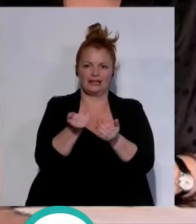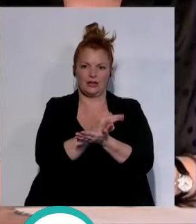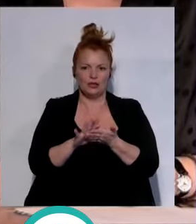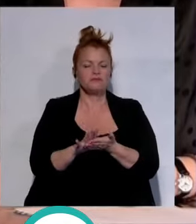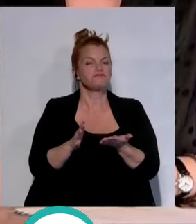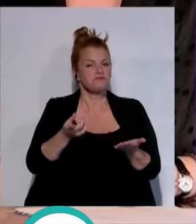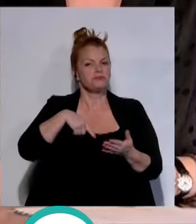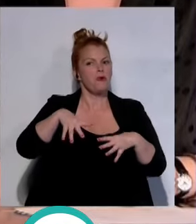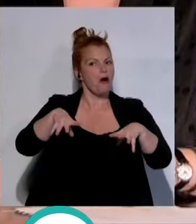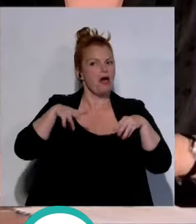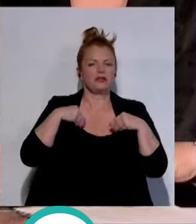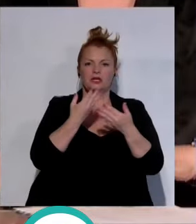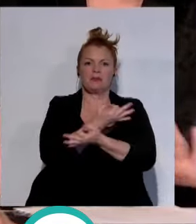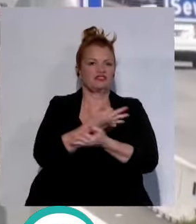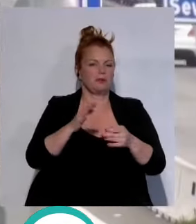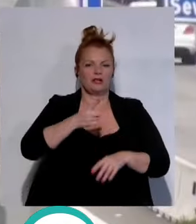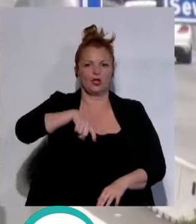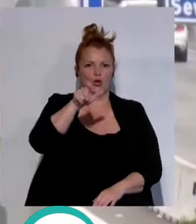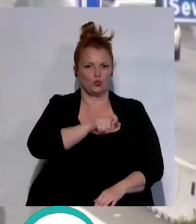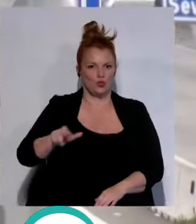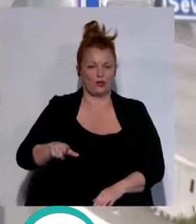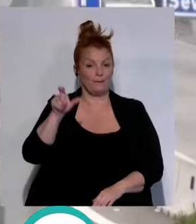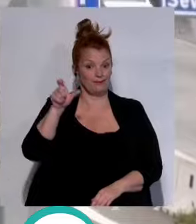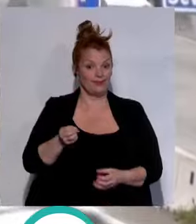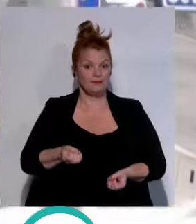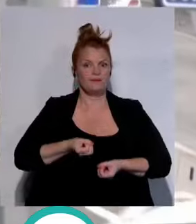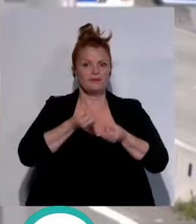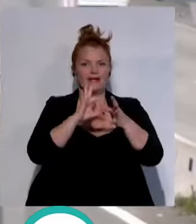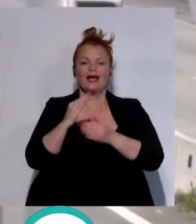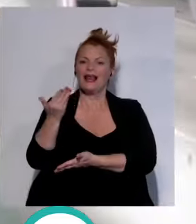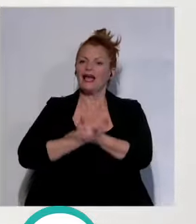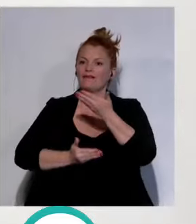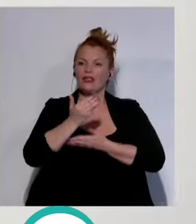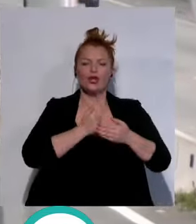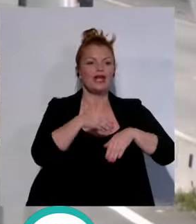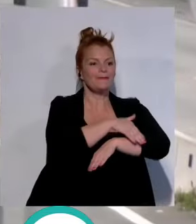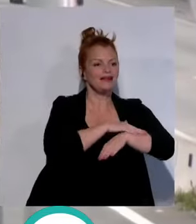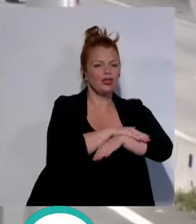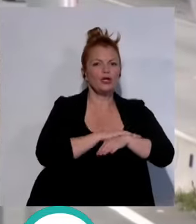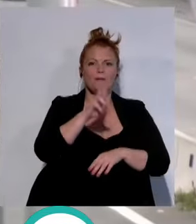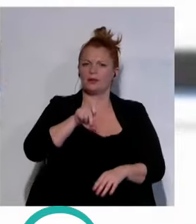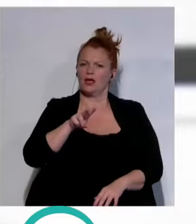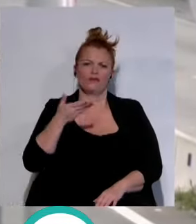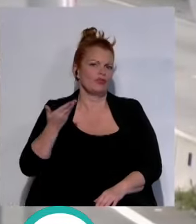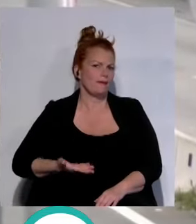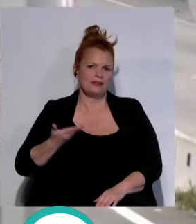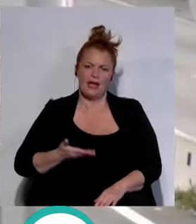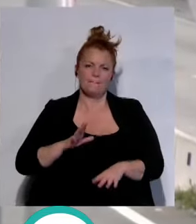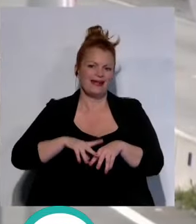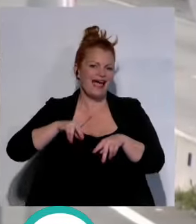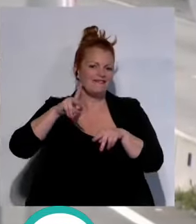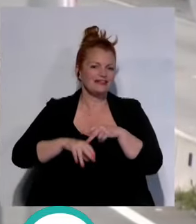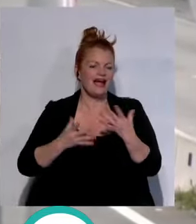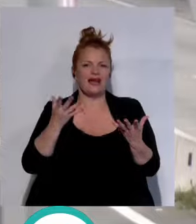y buena acogida entre los usuarios Sánchez ha insistido en que la colaboración entre administraciones ha sido fundamental para evitar